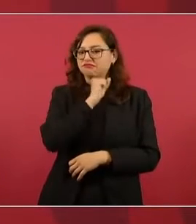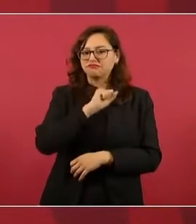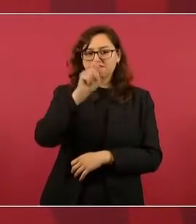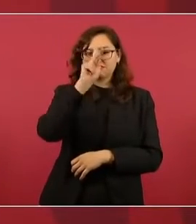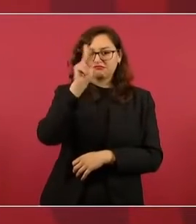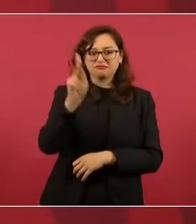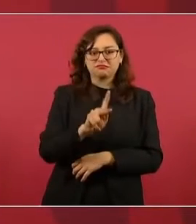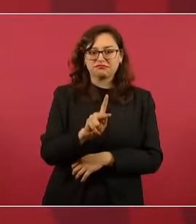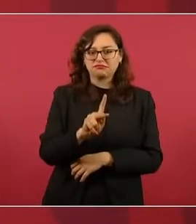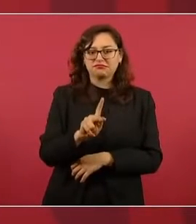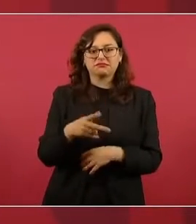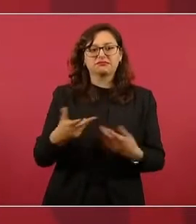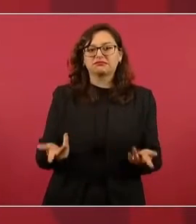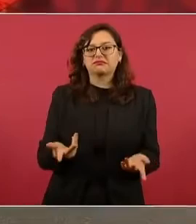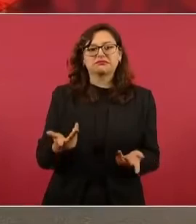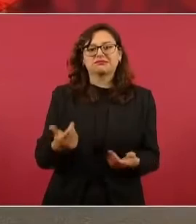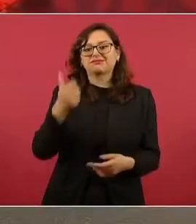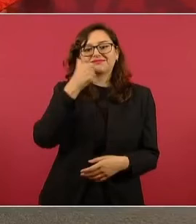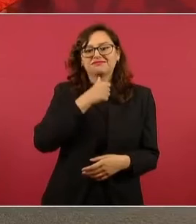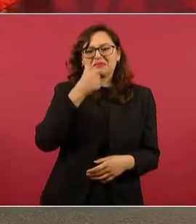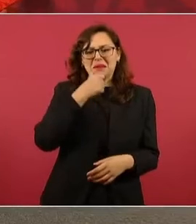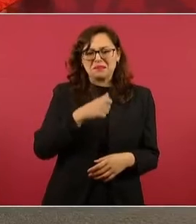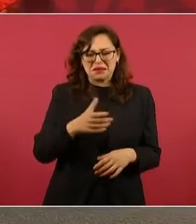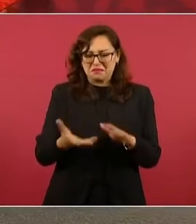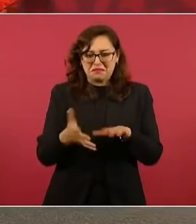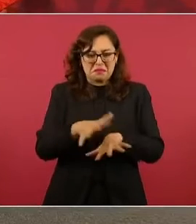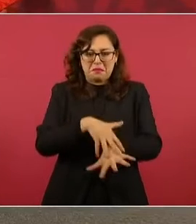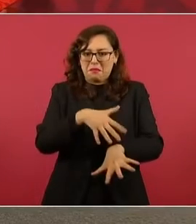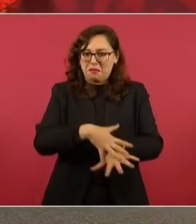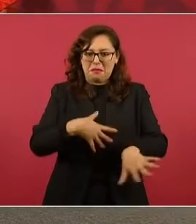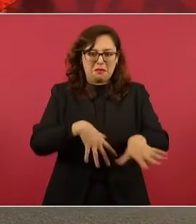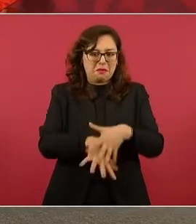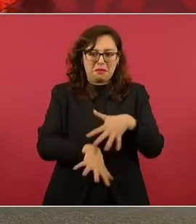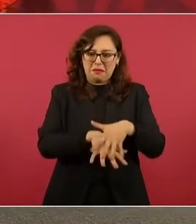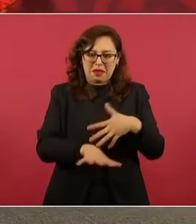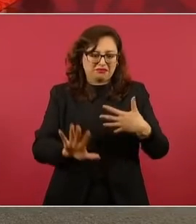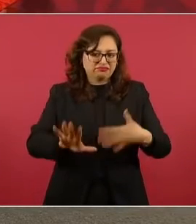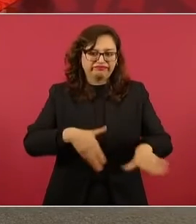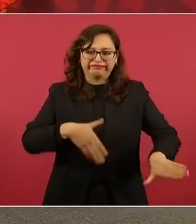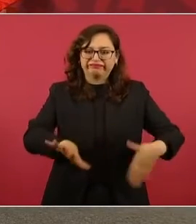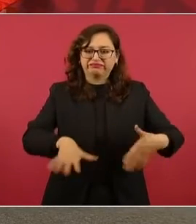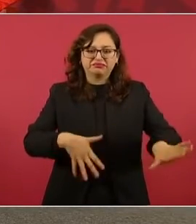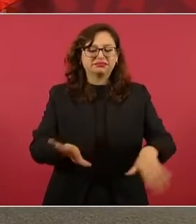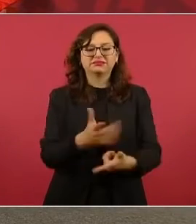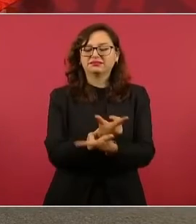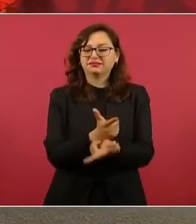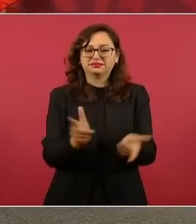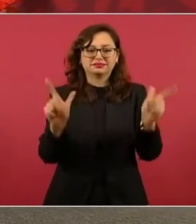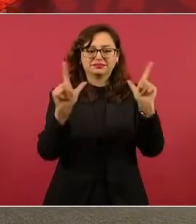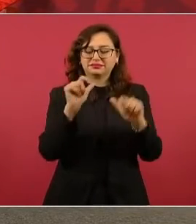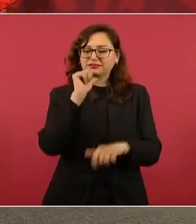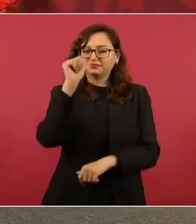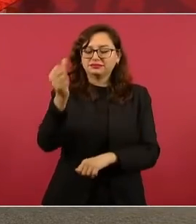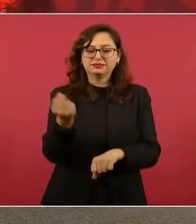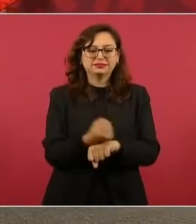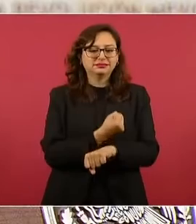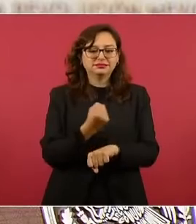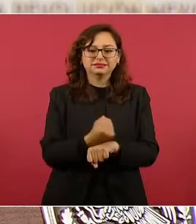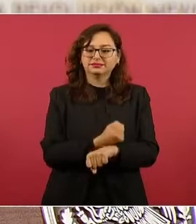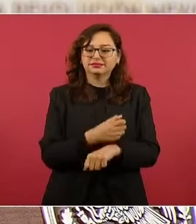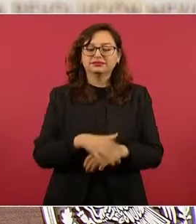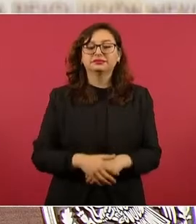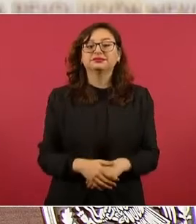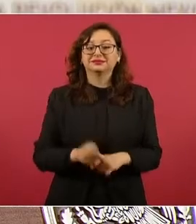uno siempre andaba descalzo, siempre, y también